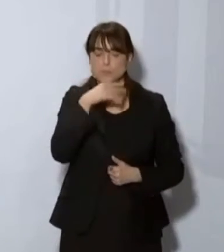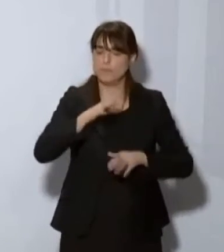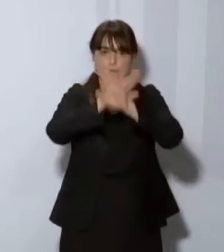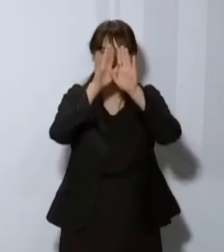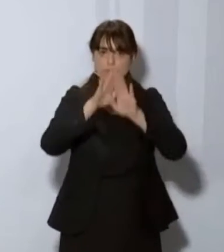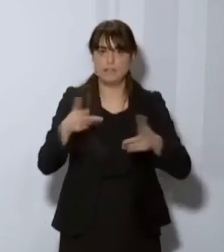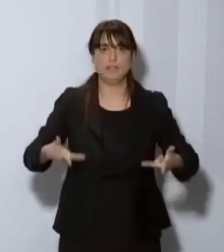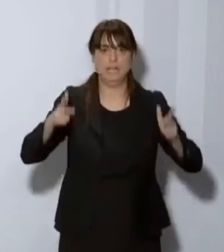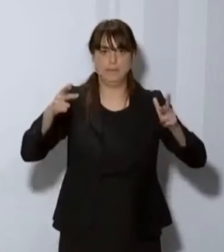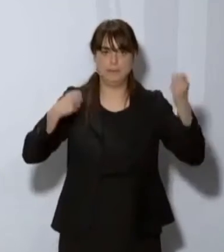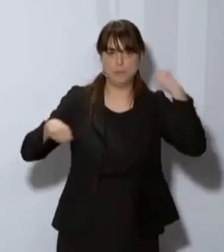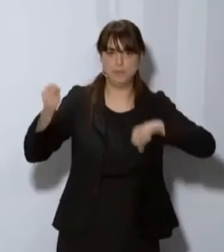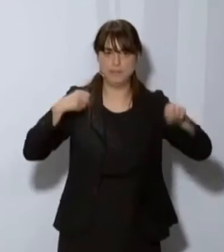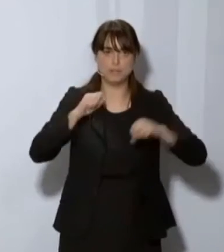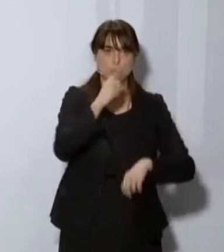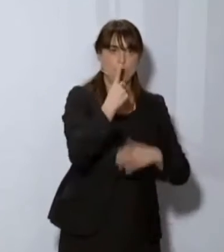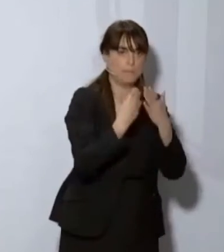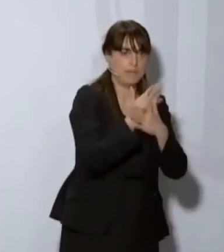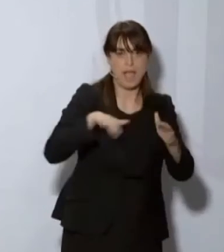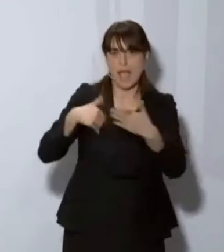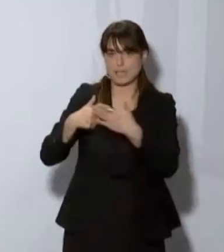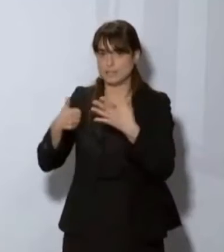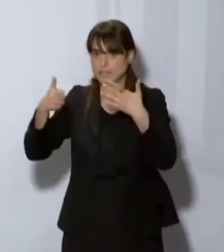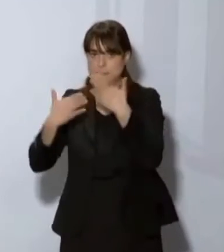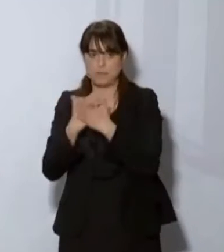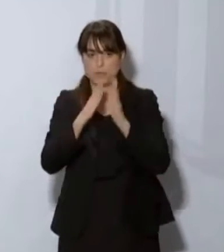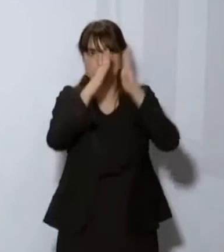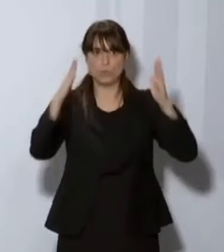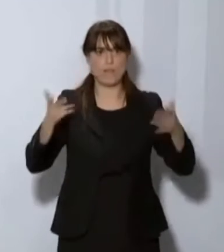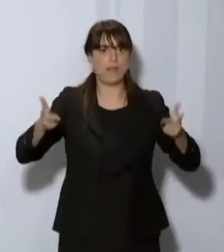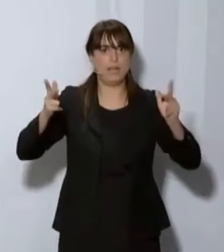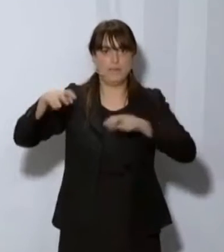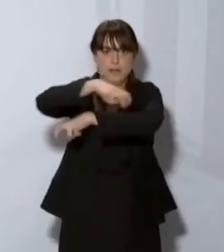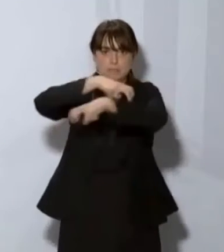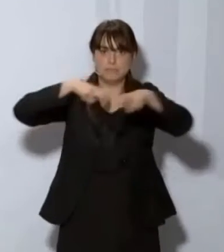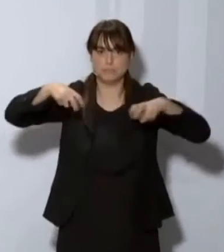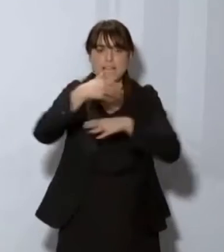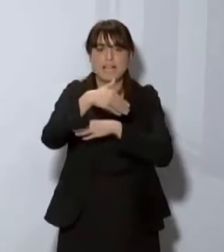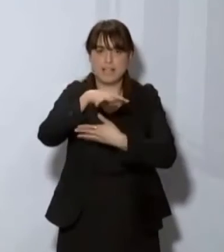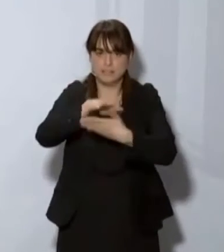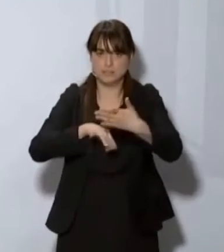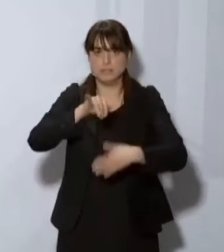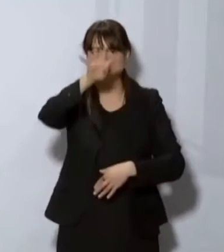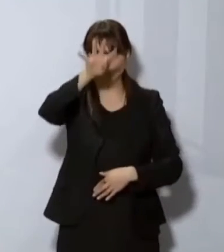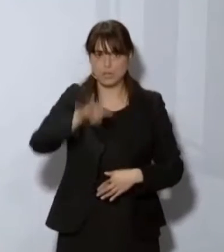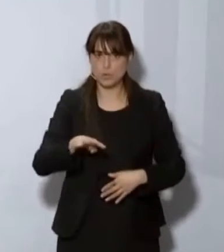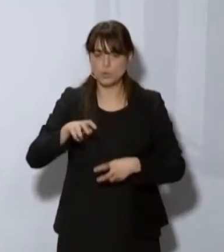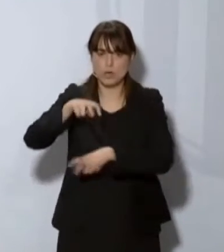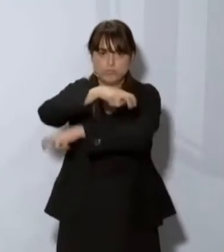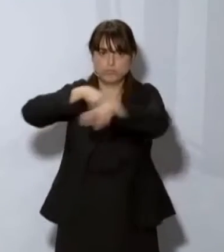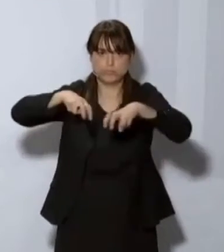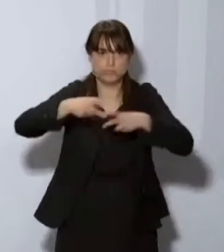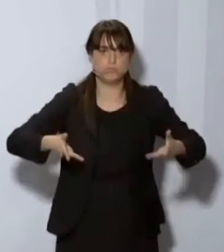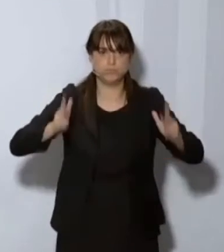movilidad entre la una de la madrugada y las seis de la madrugada por las calles y las carreteras de